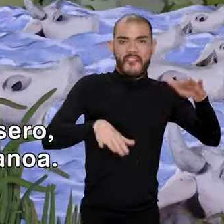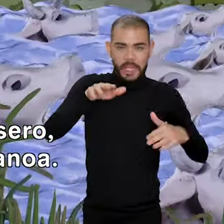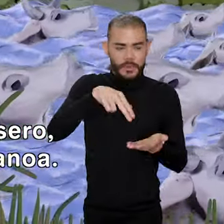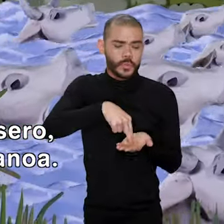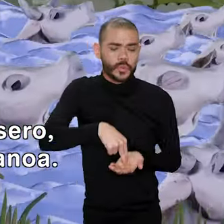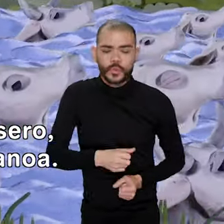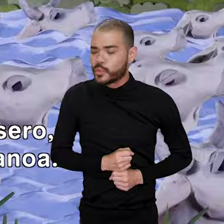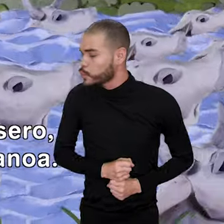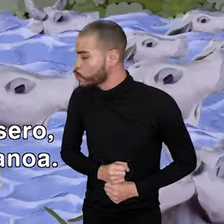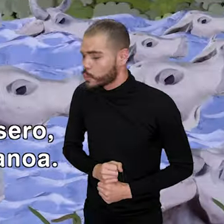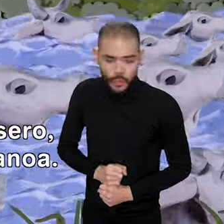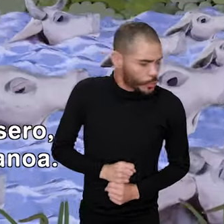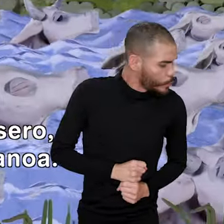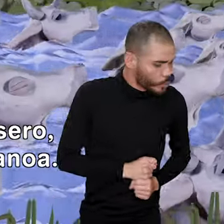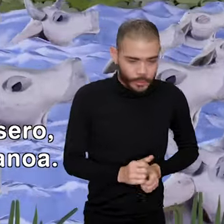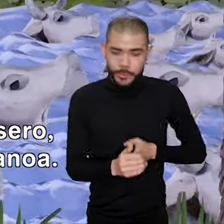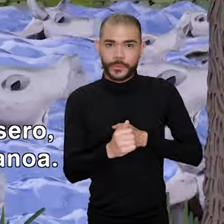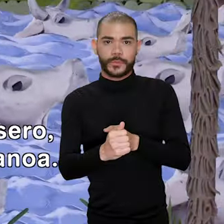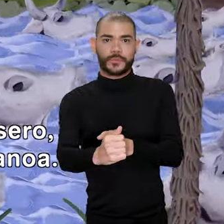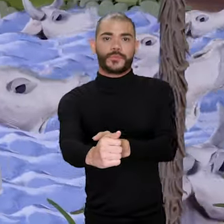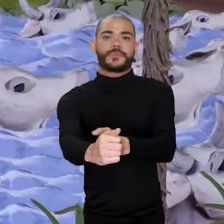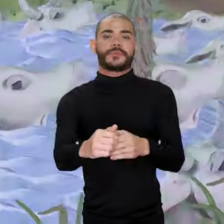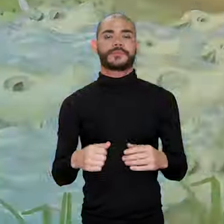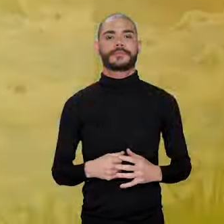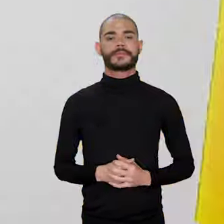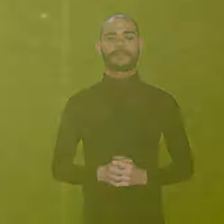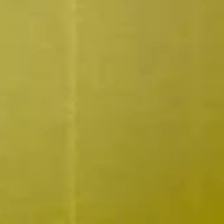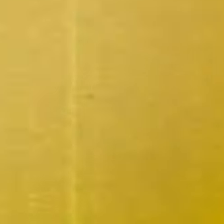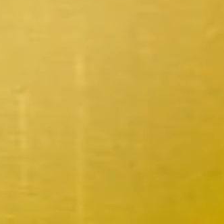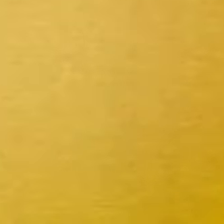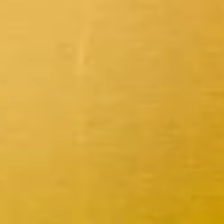la ayuda de un pasero que lo guía y ataja desde una canoa.